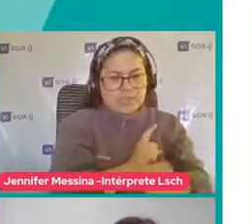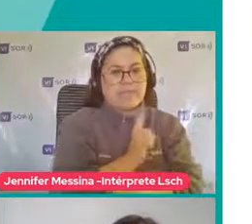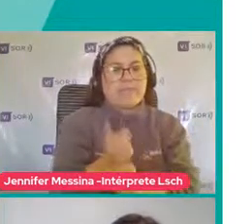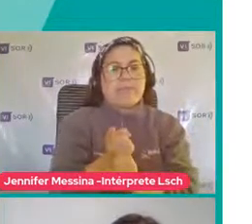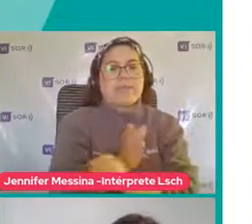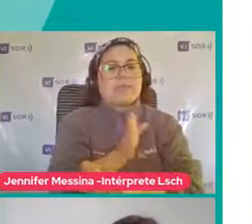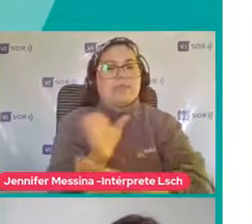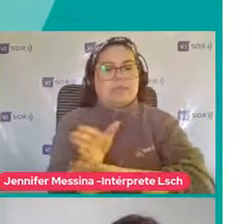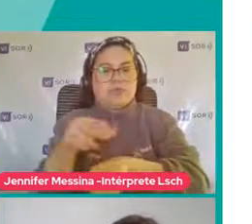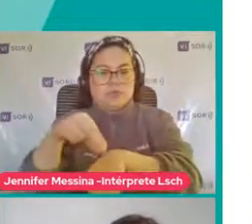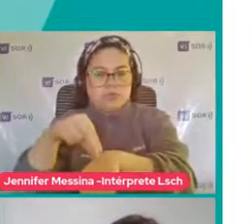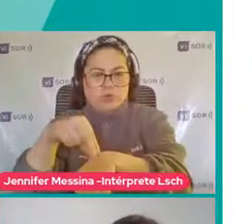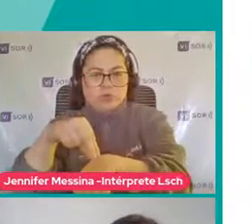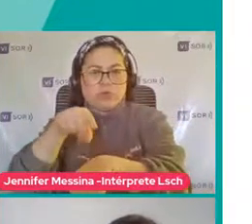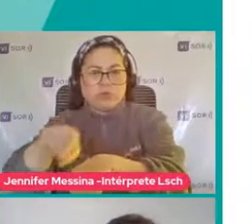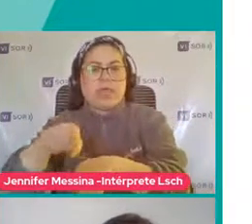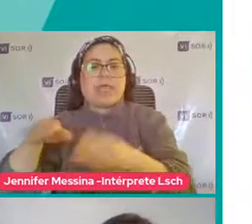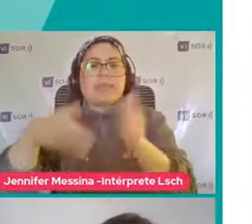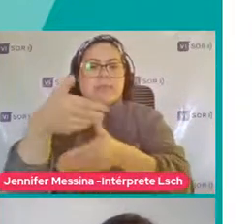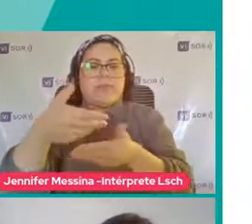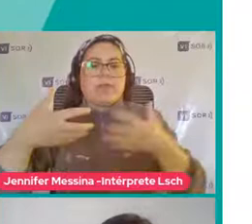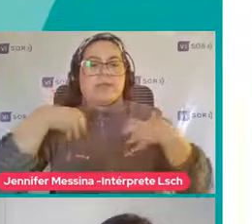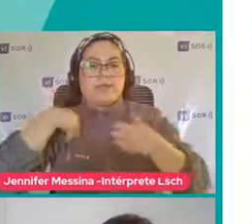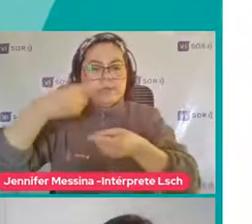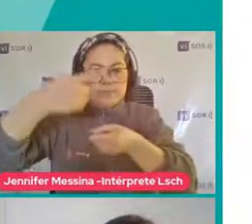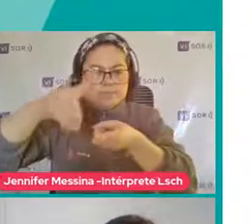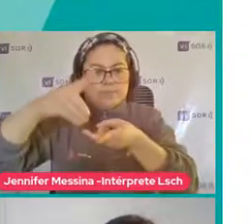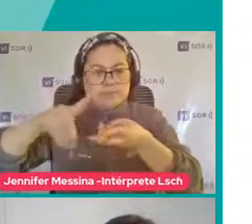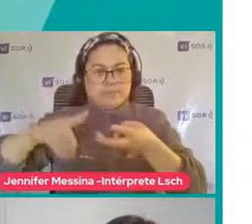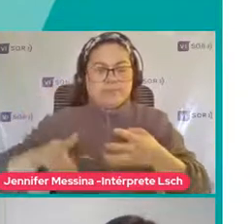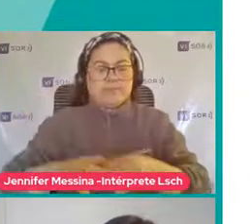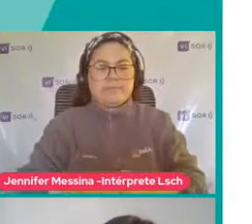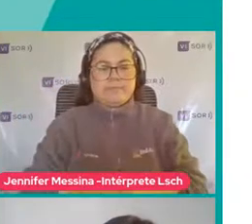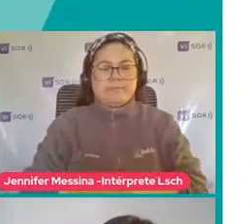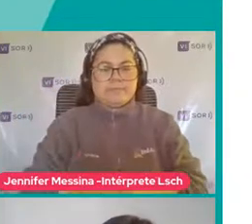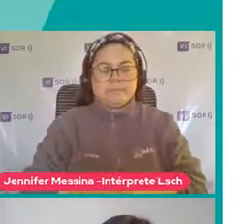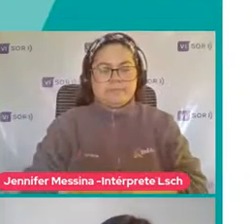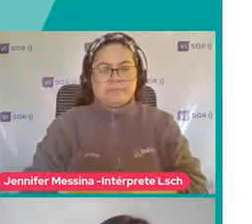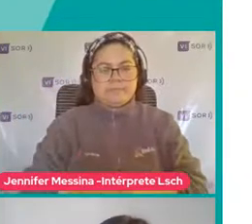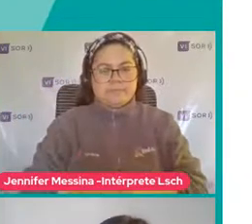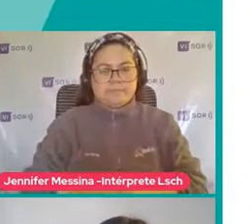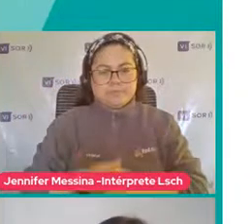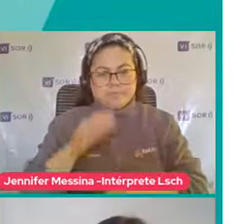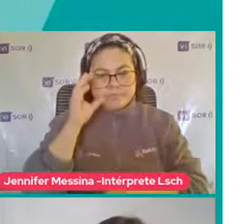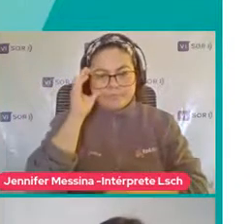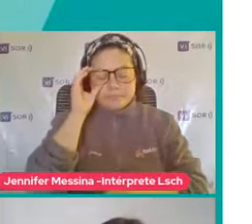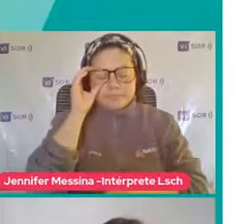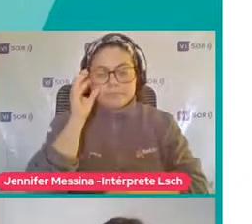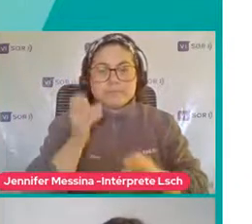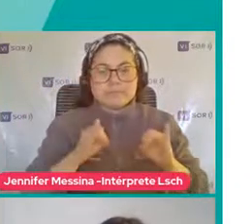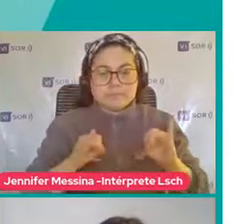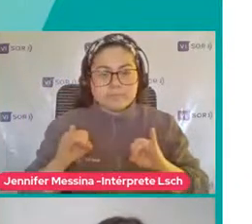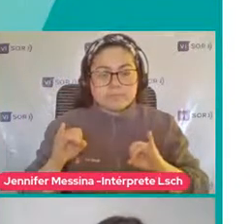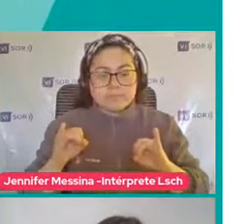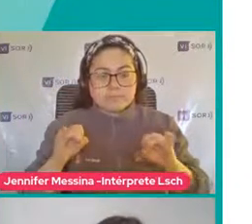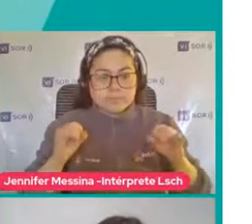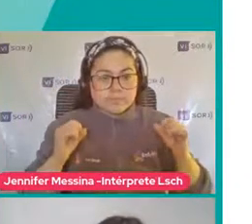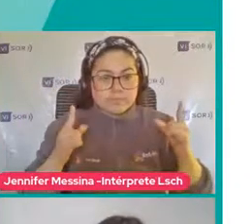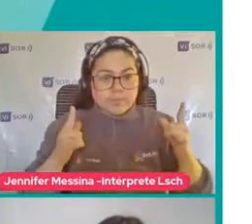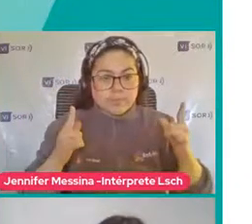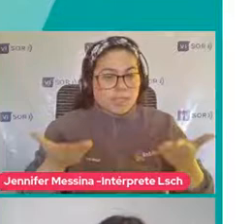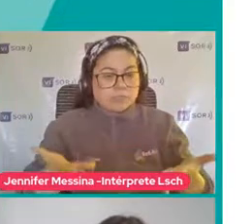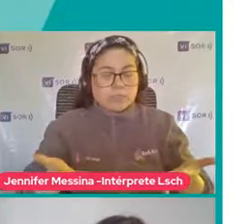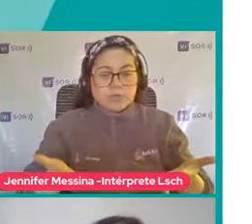evidenciar Específicamente Para dónde tenemos que O cuándo tenemos que derivar ¿Sí? Así que eso